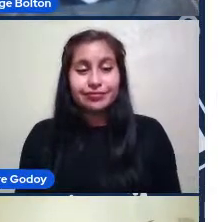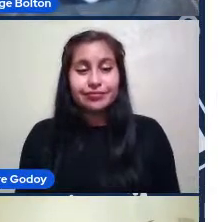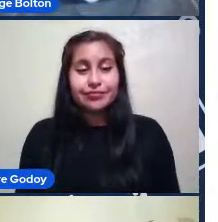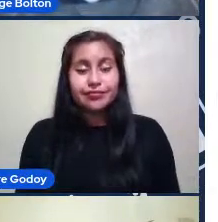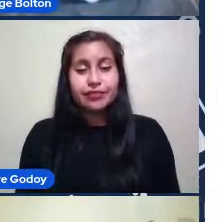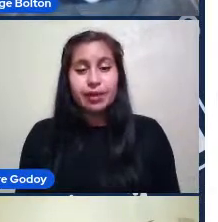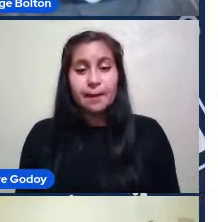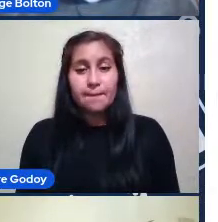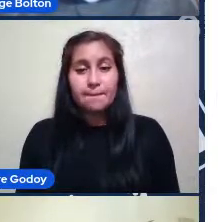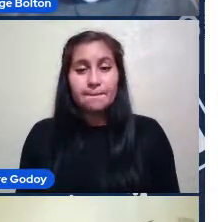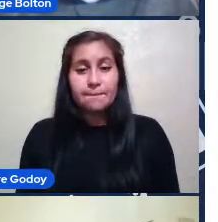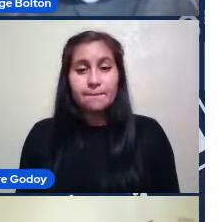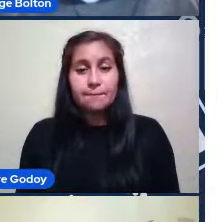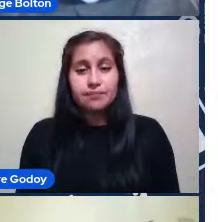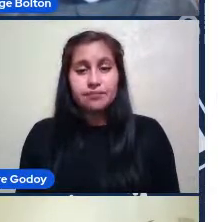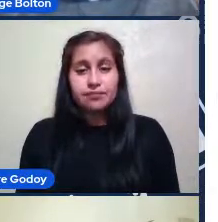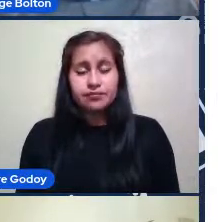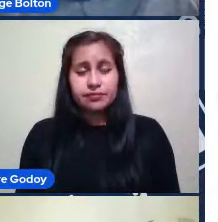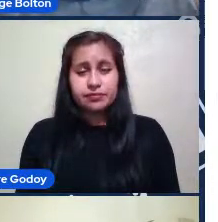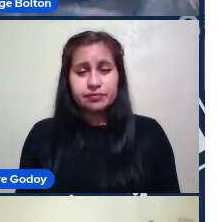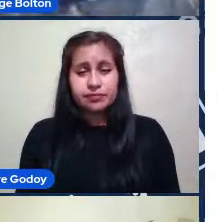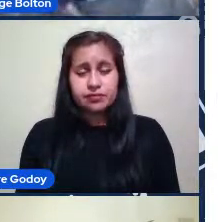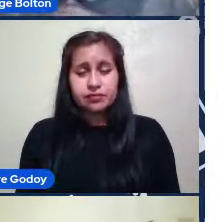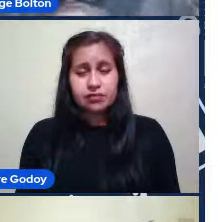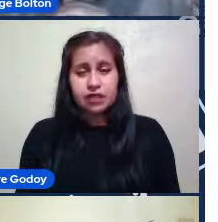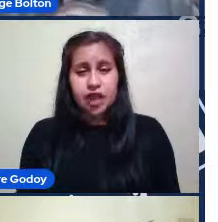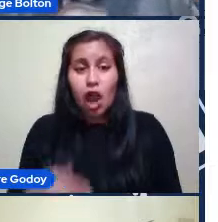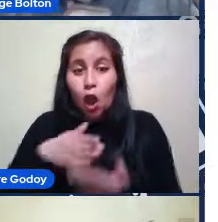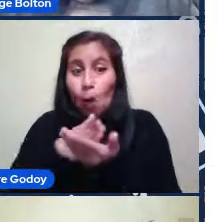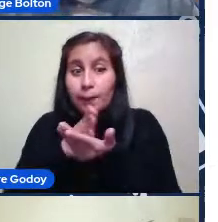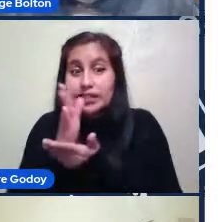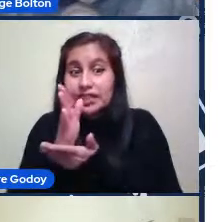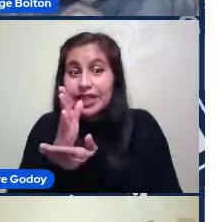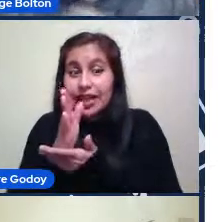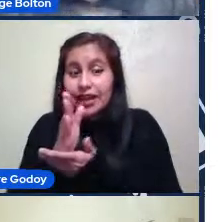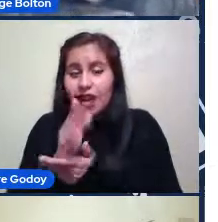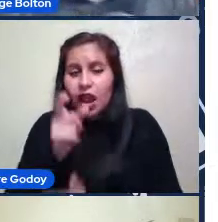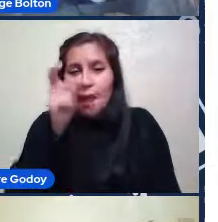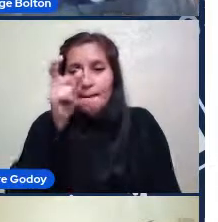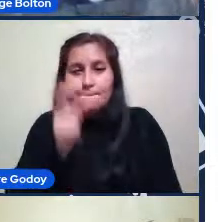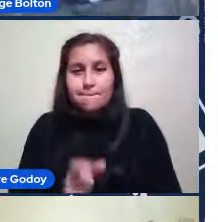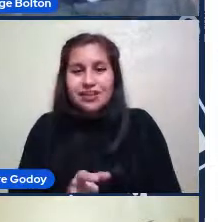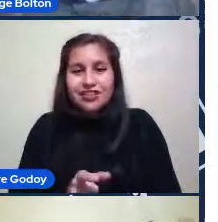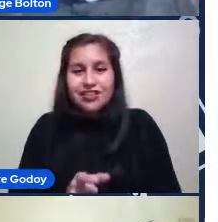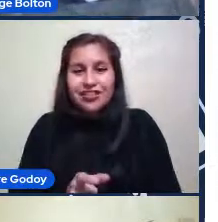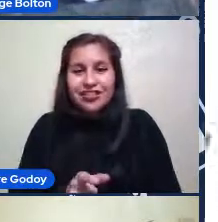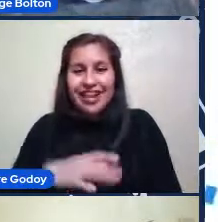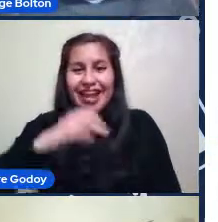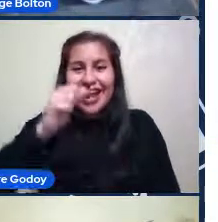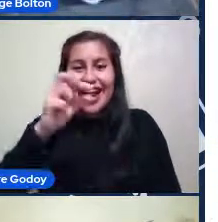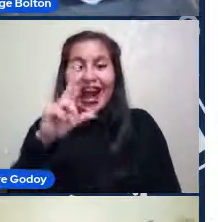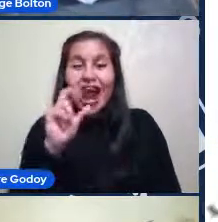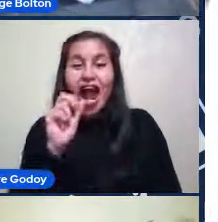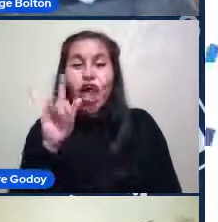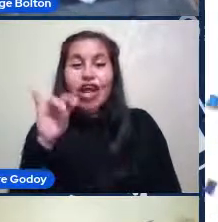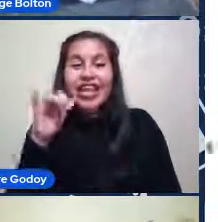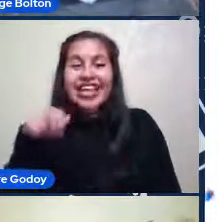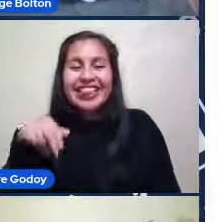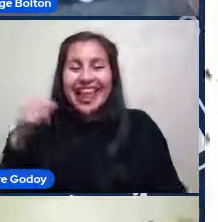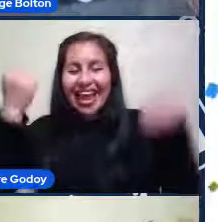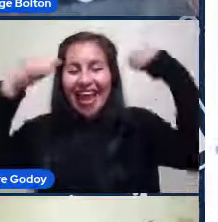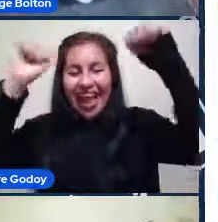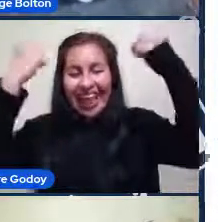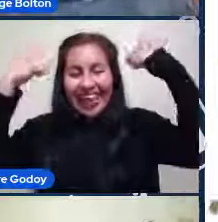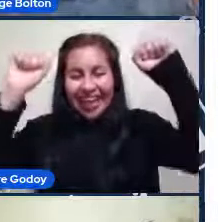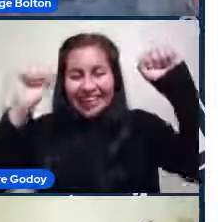Ahí Está La Ok Vamos A Comenzar Y La Persona Que Se Lleva El Libro El Día De Hoy Es Carolina Ignacia